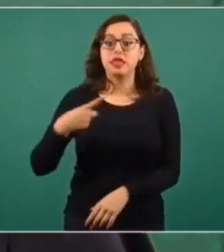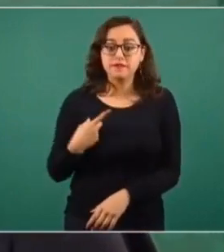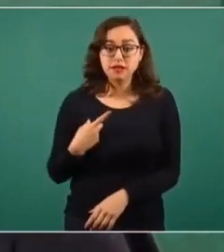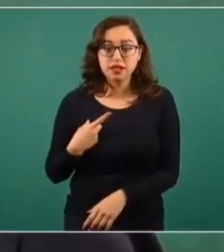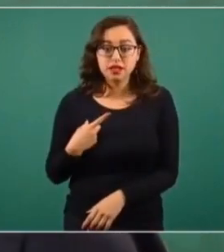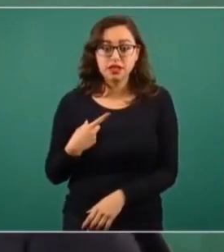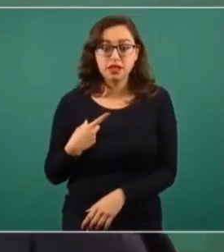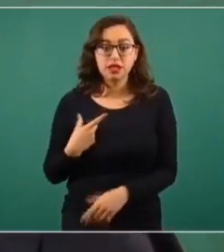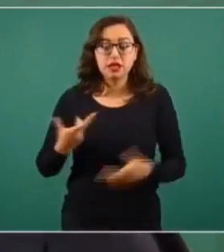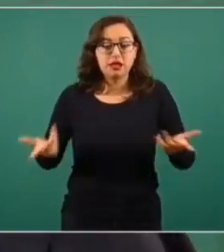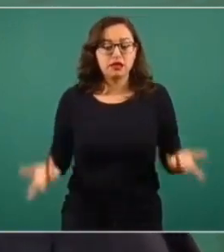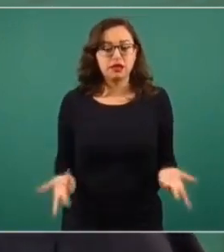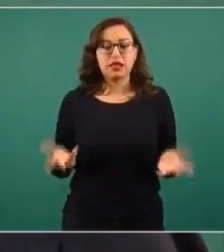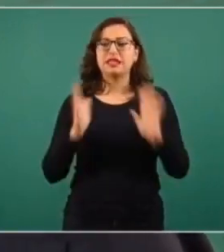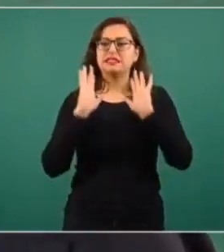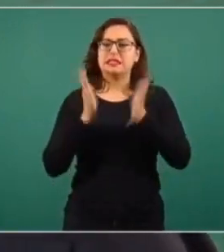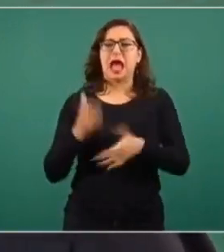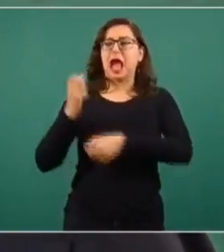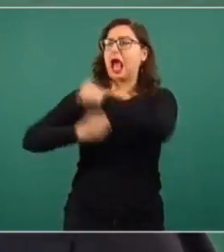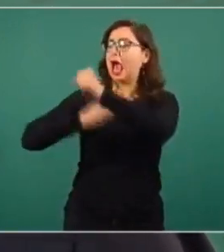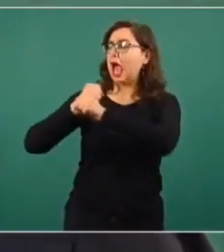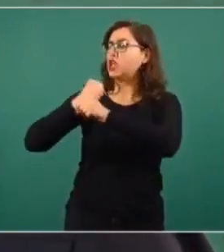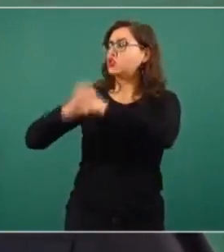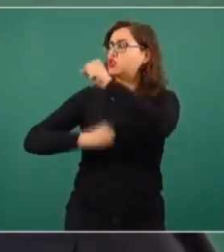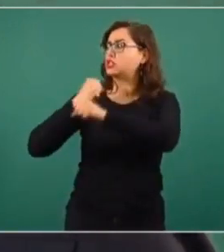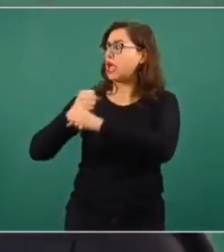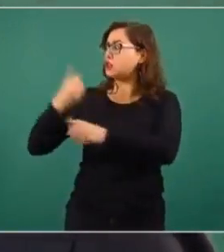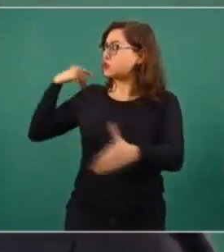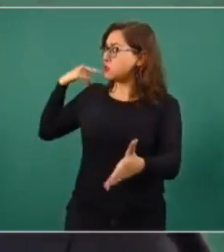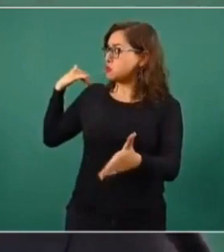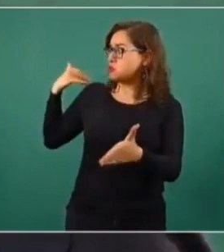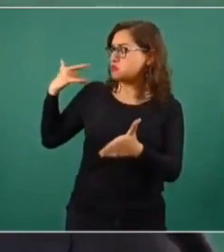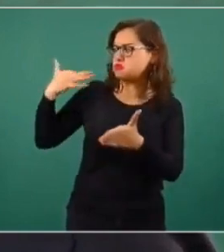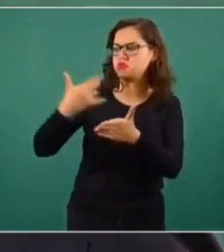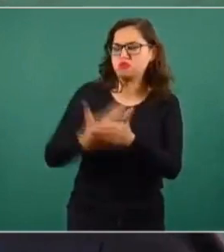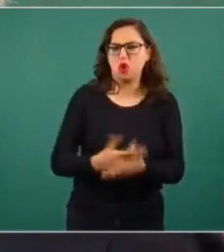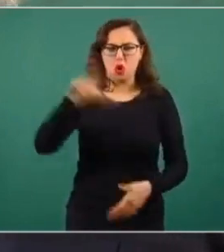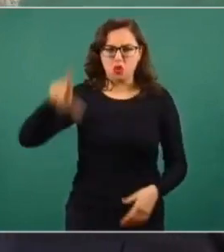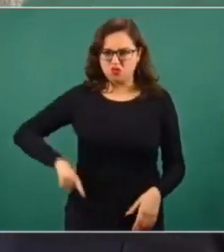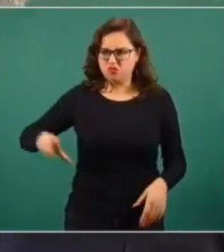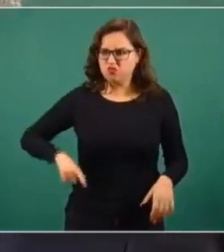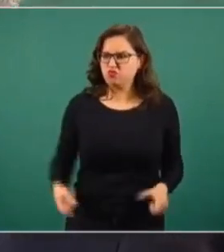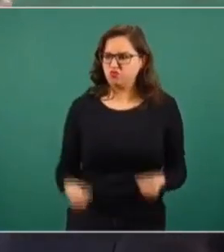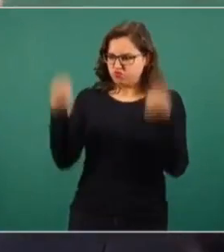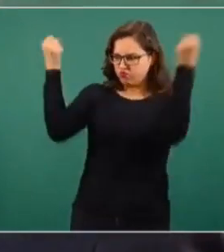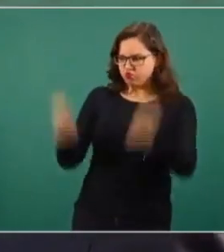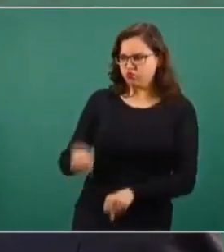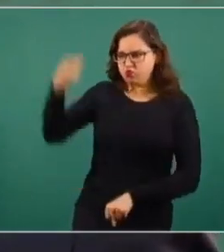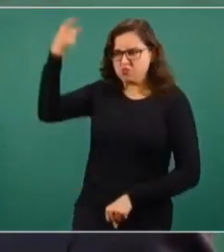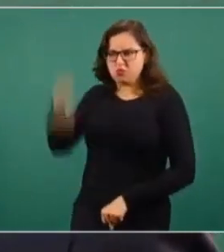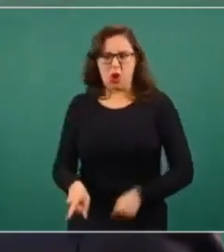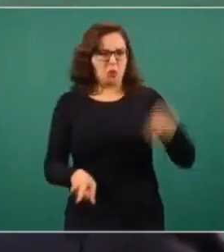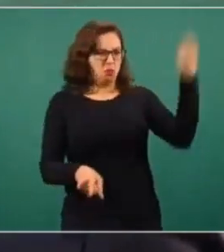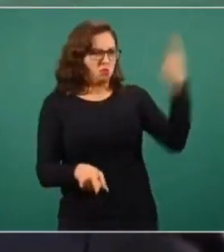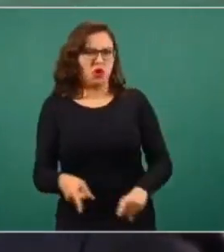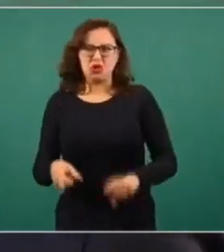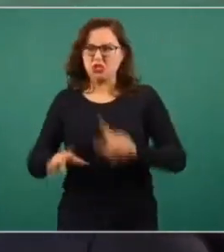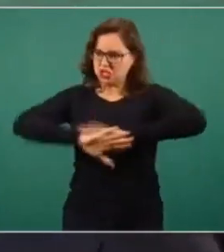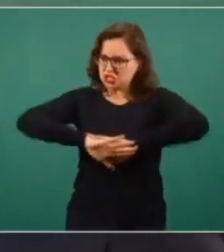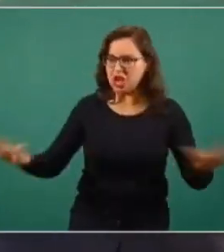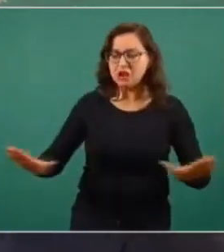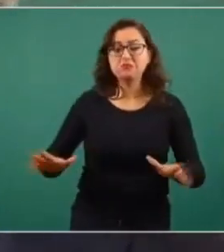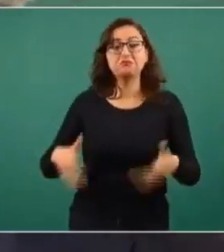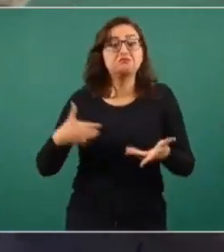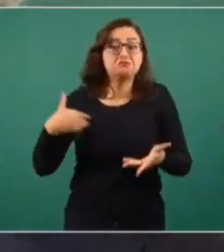este problema, eso ya se ha intentado y ha fracasado recurrentemente. Sí hay que avanzar un proceso de desarme, por